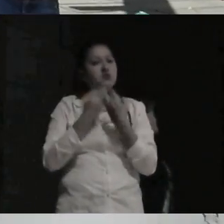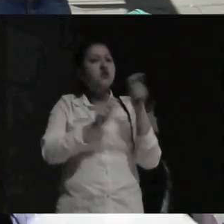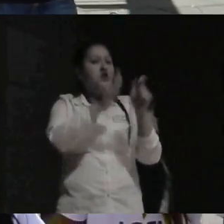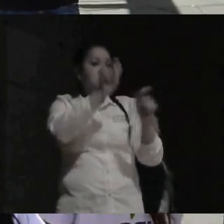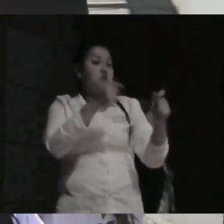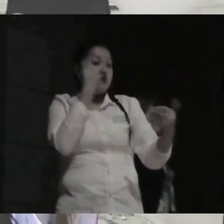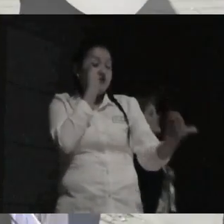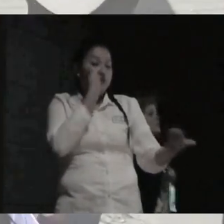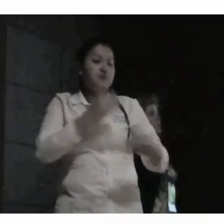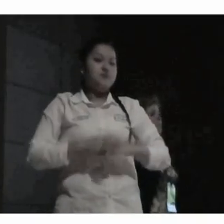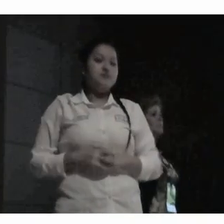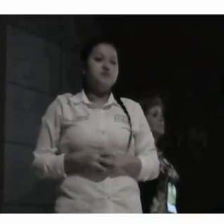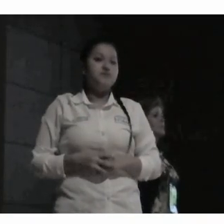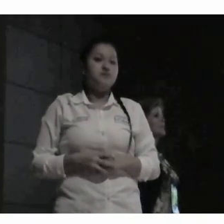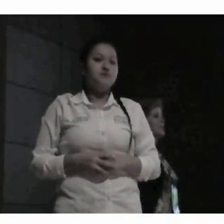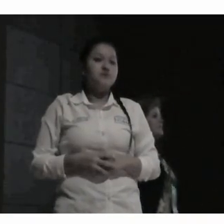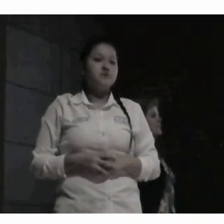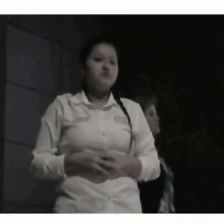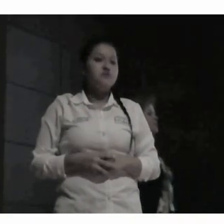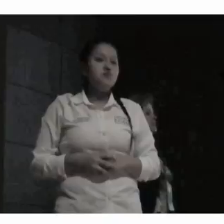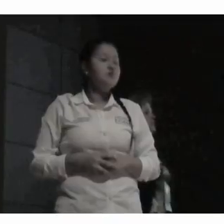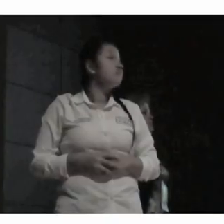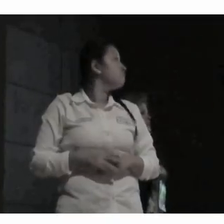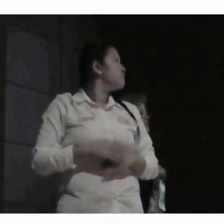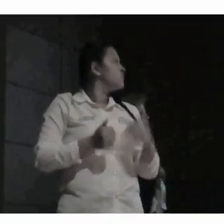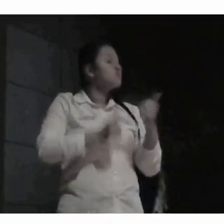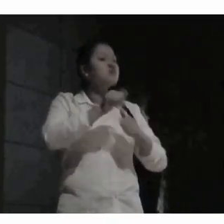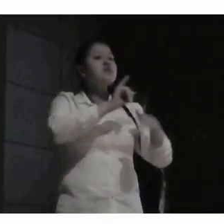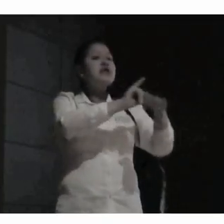esta enfermedad y de instituciones afines